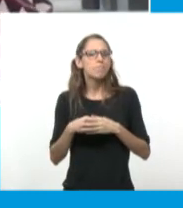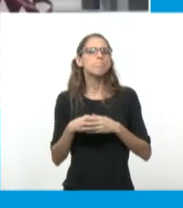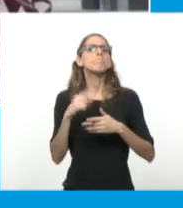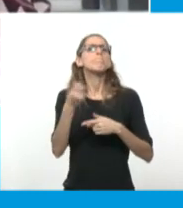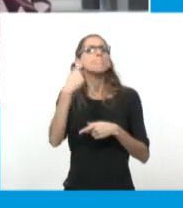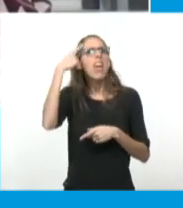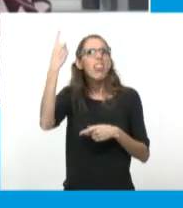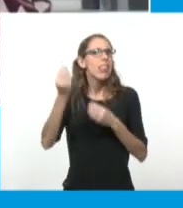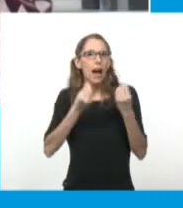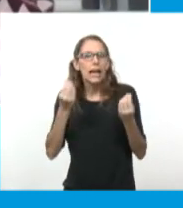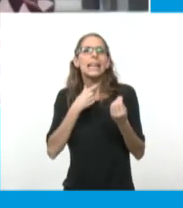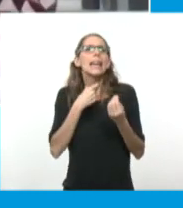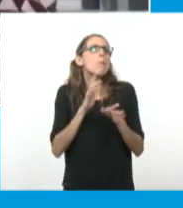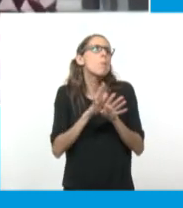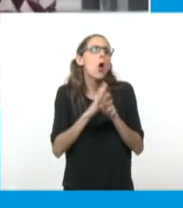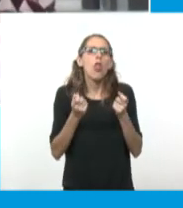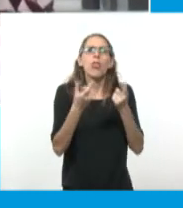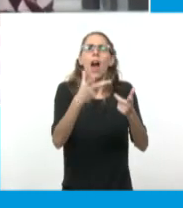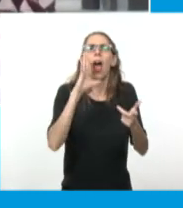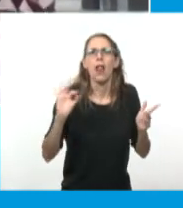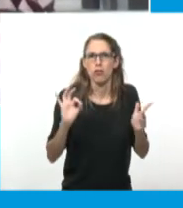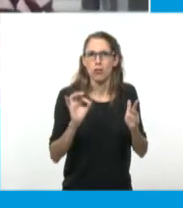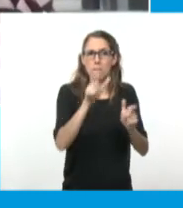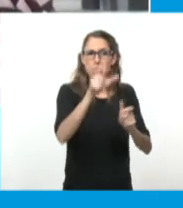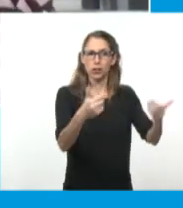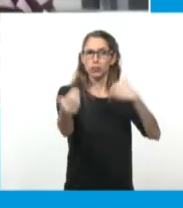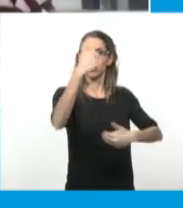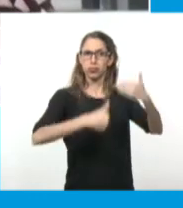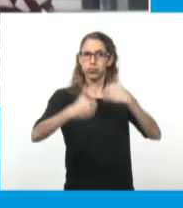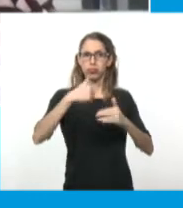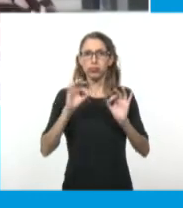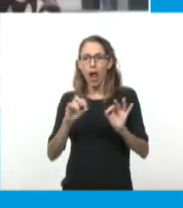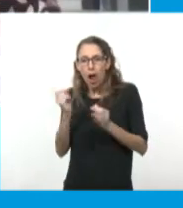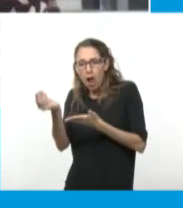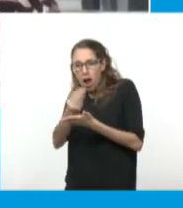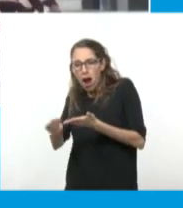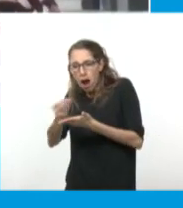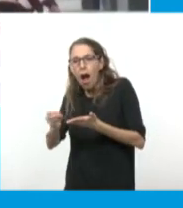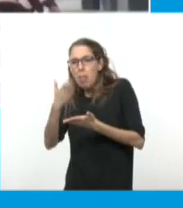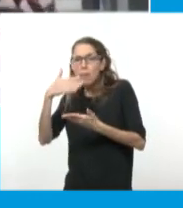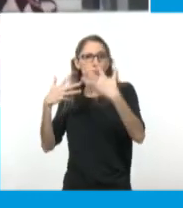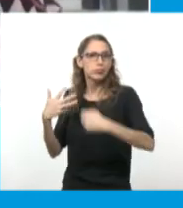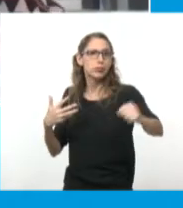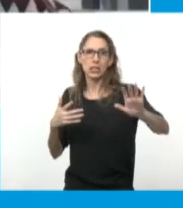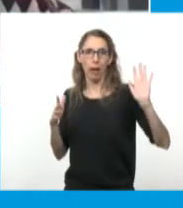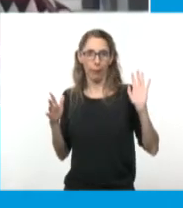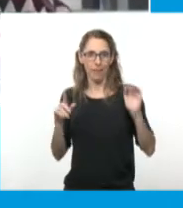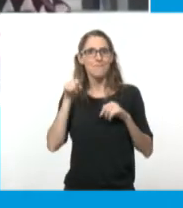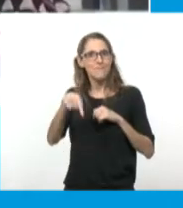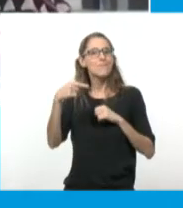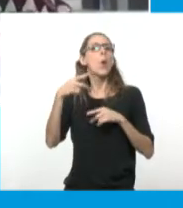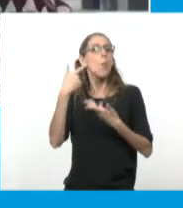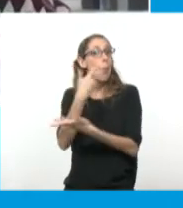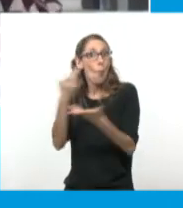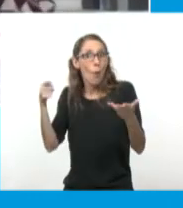que la gente se pudiera llevar su propio fanzine. O sea, teníamos, en la muestra tratamos de visibilizar el